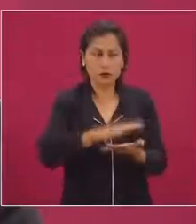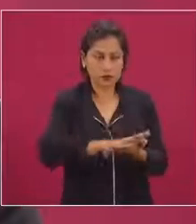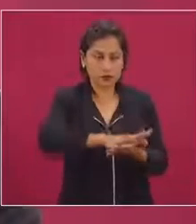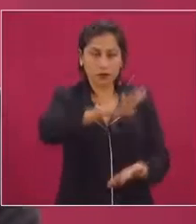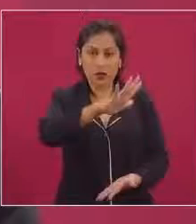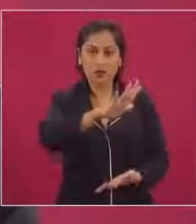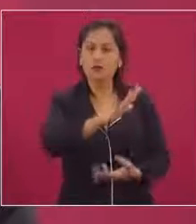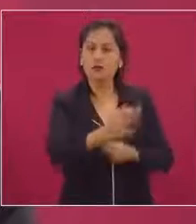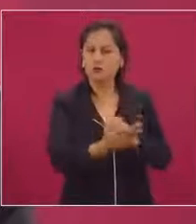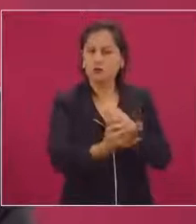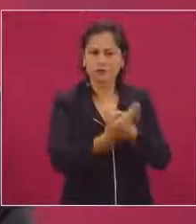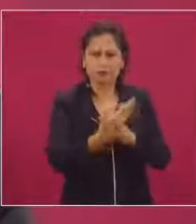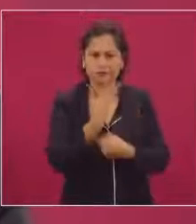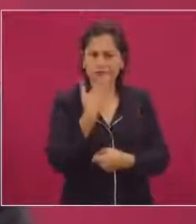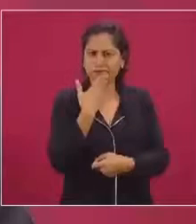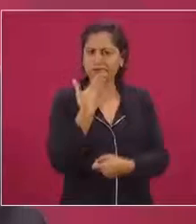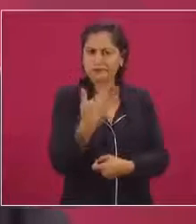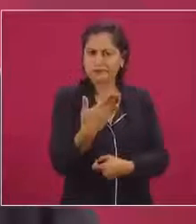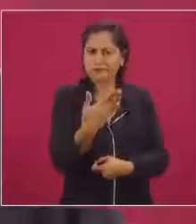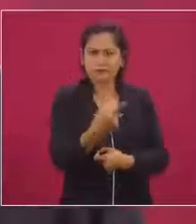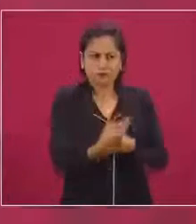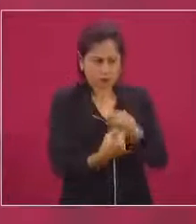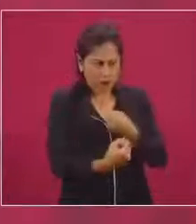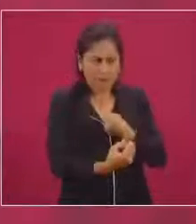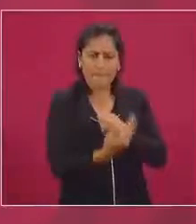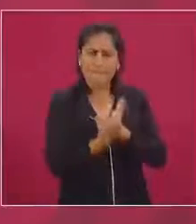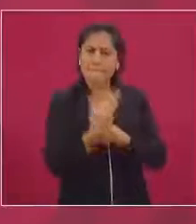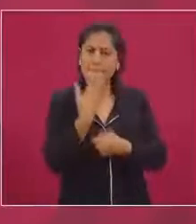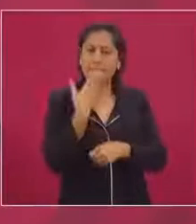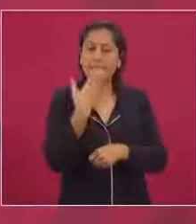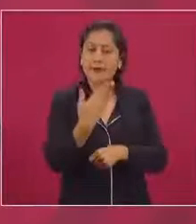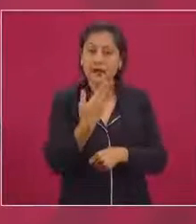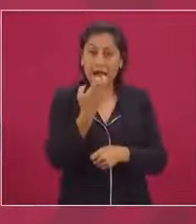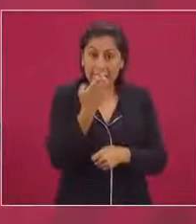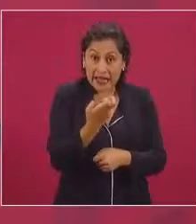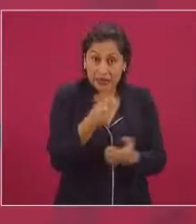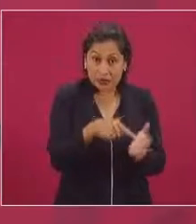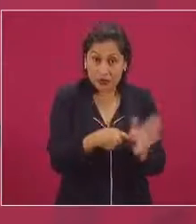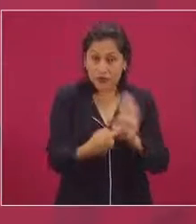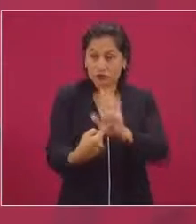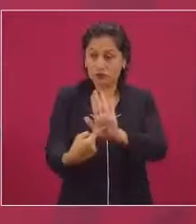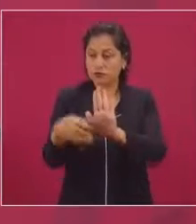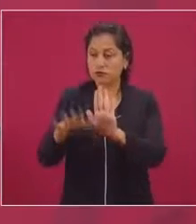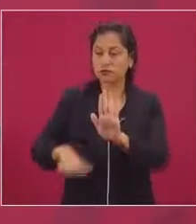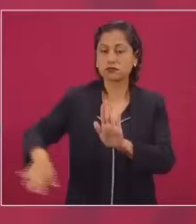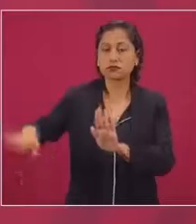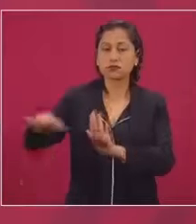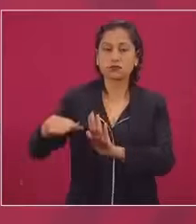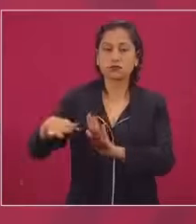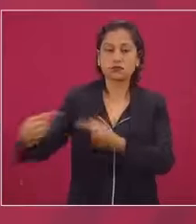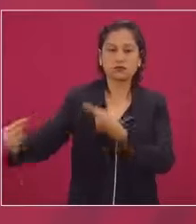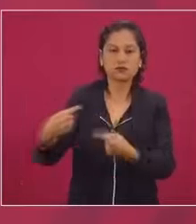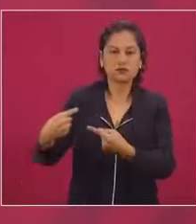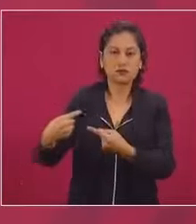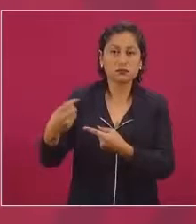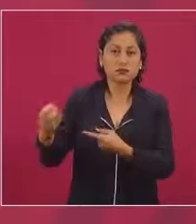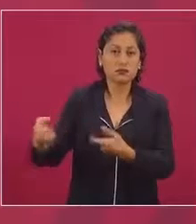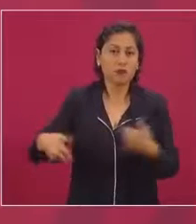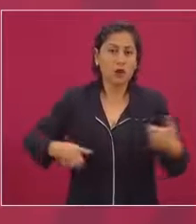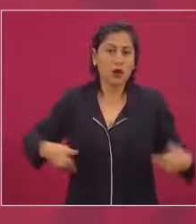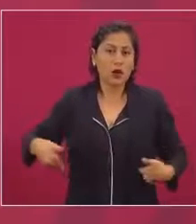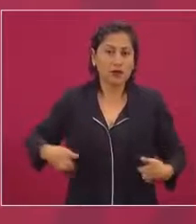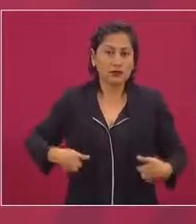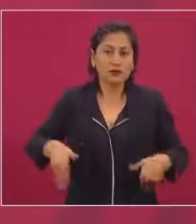Esto les molesta mucho a los adversarios, a los que no pagaban impuestos,